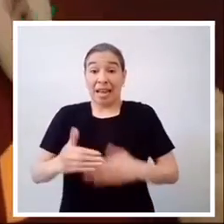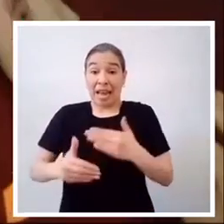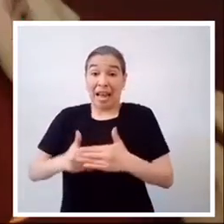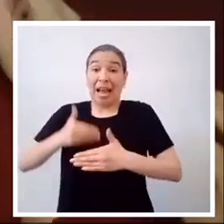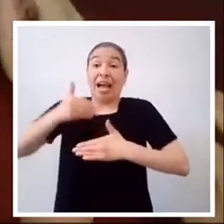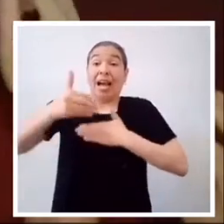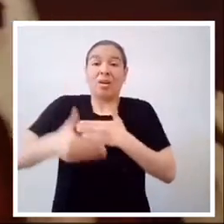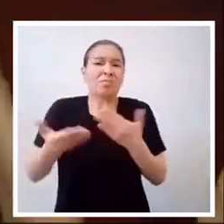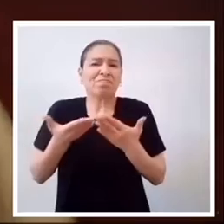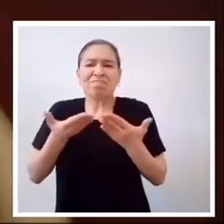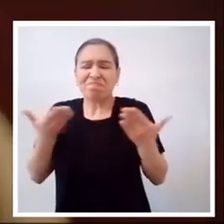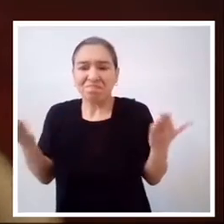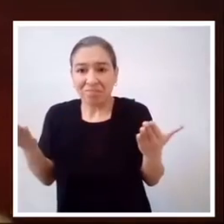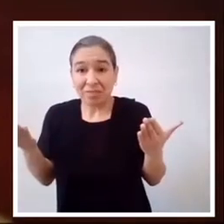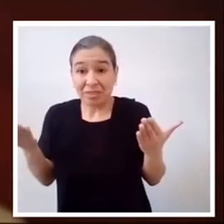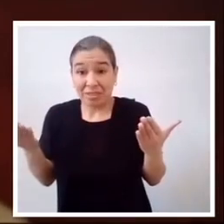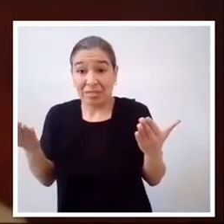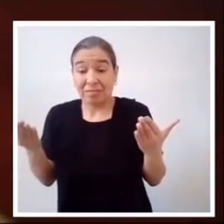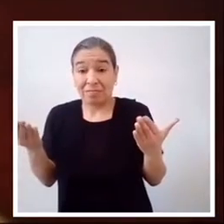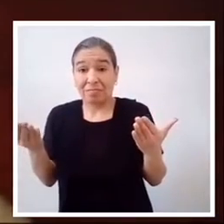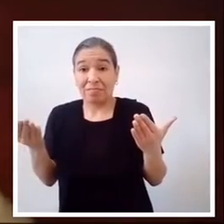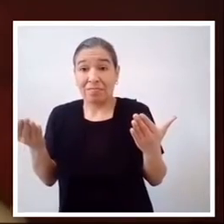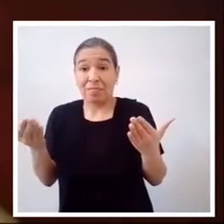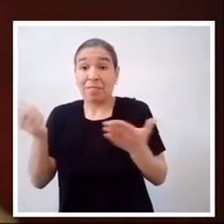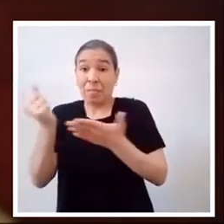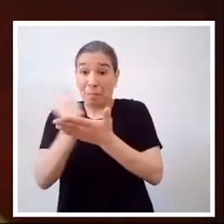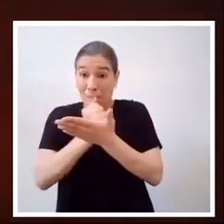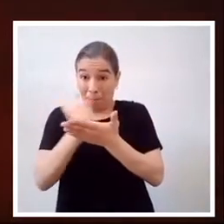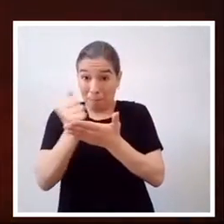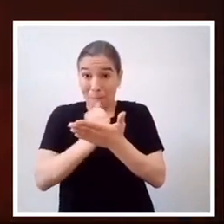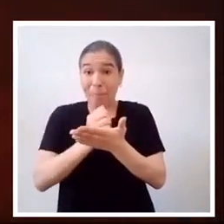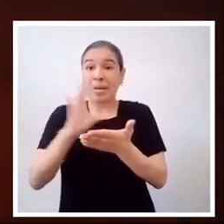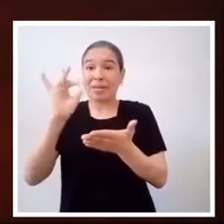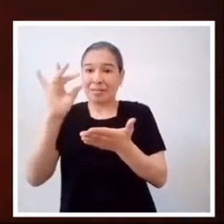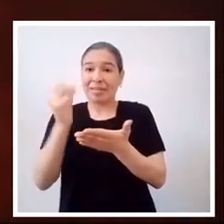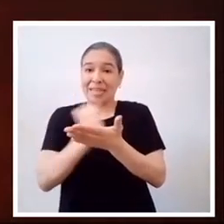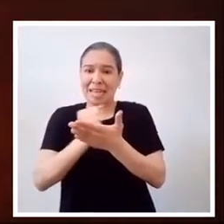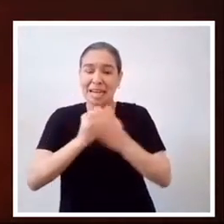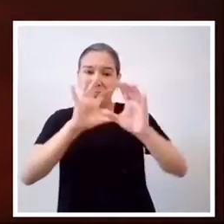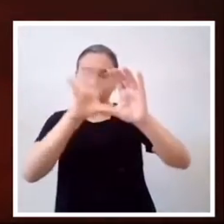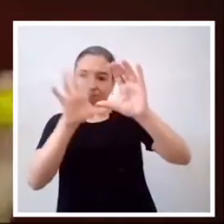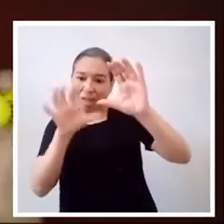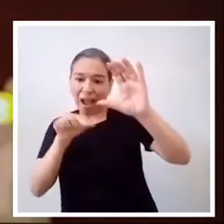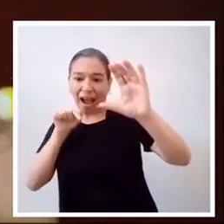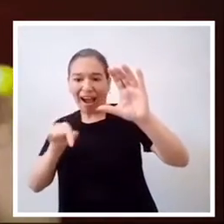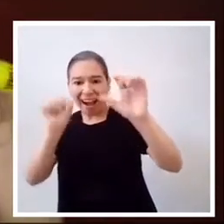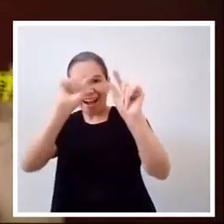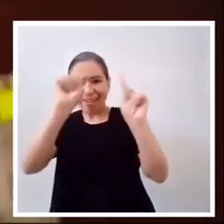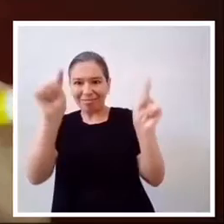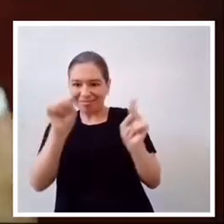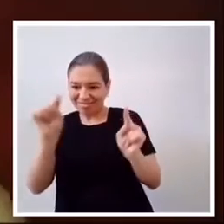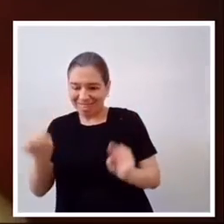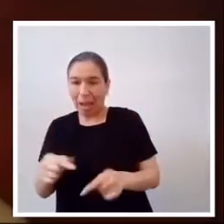El siguiente paso será, pegar y armar.